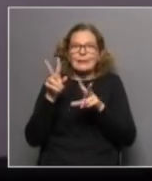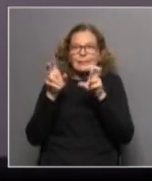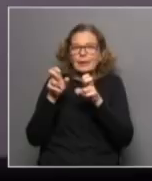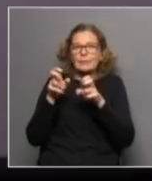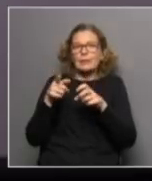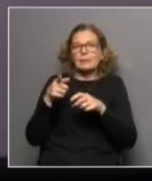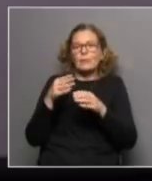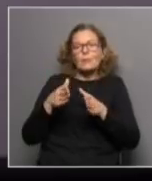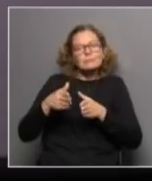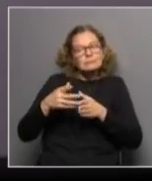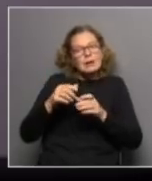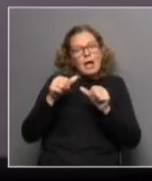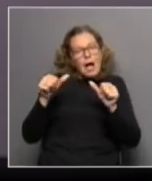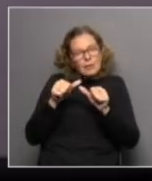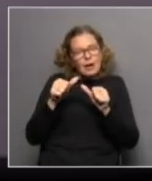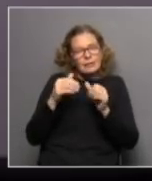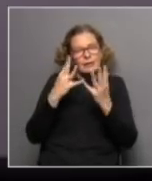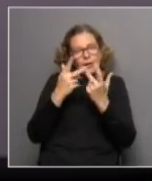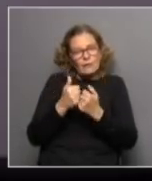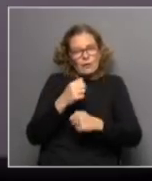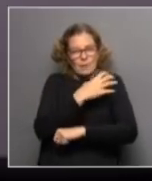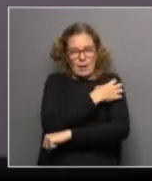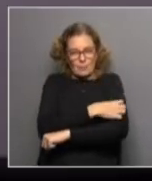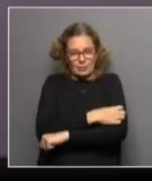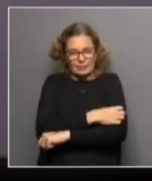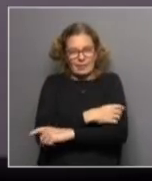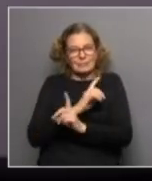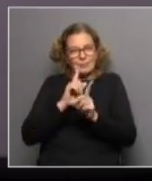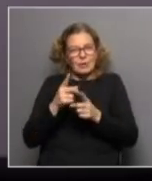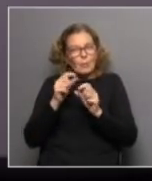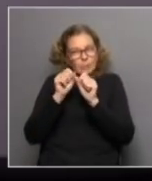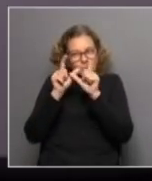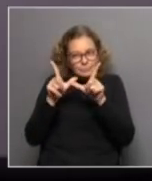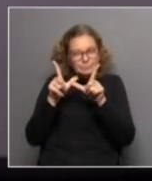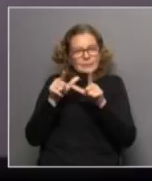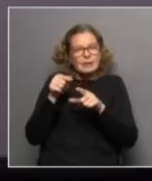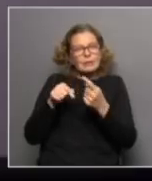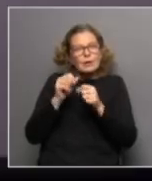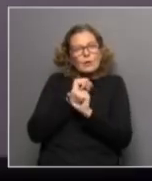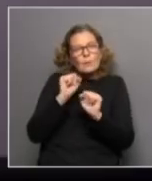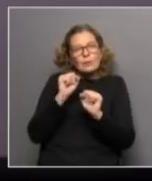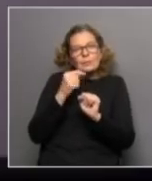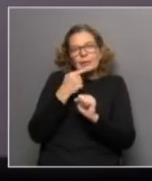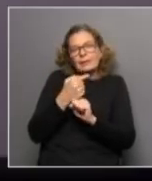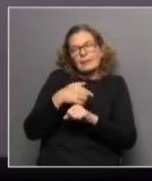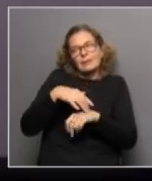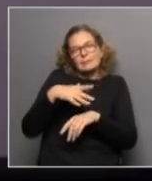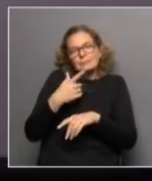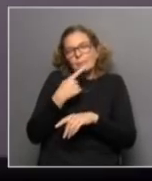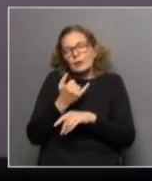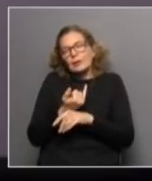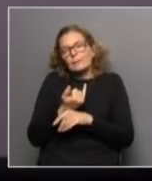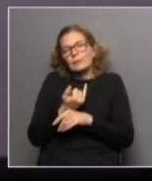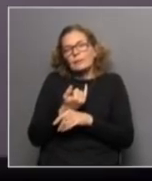con las estructuras tiene que ver con la pobreza y entonces no podemos darnos el lujo de